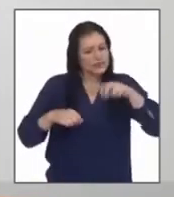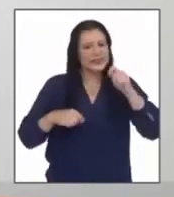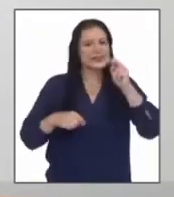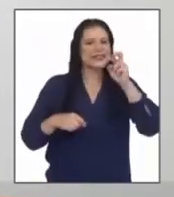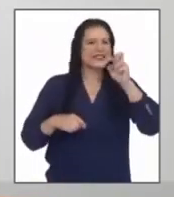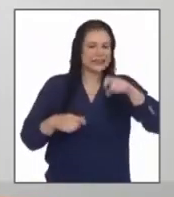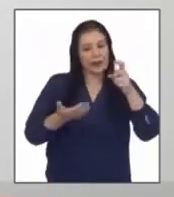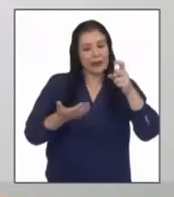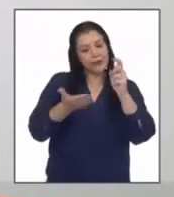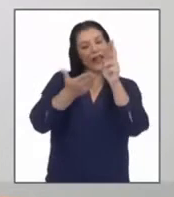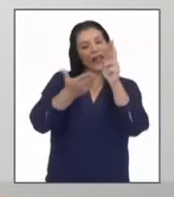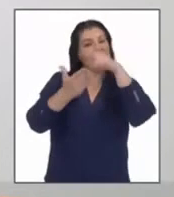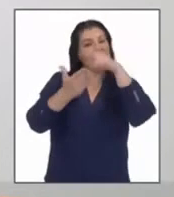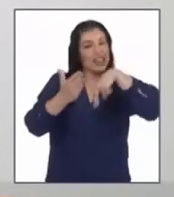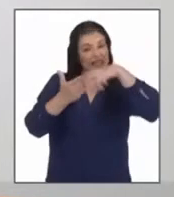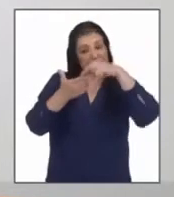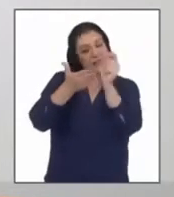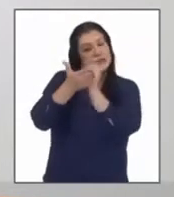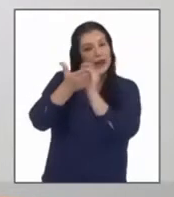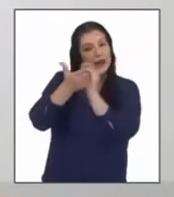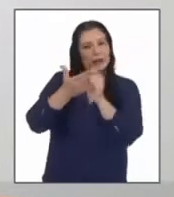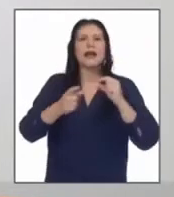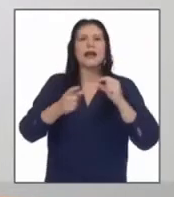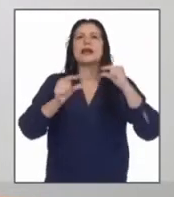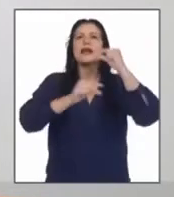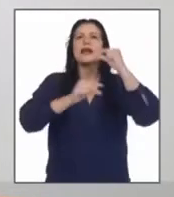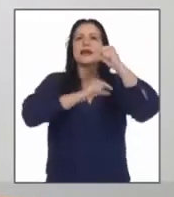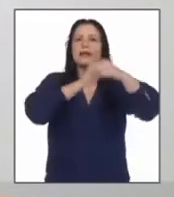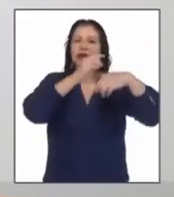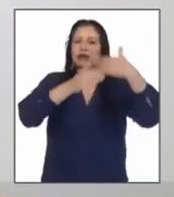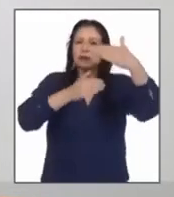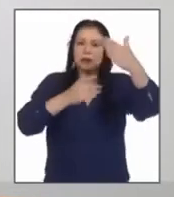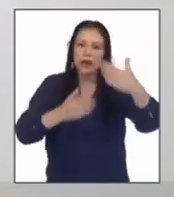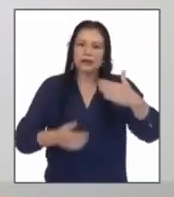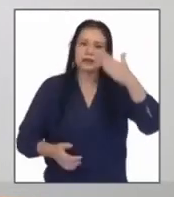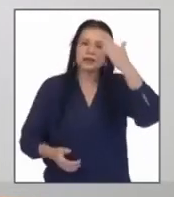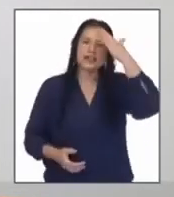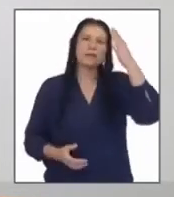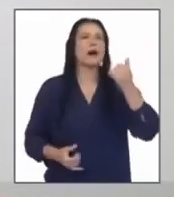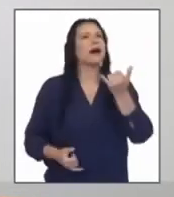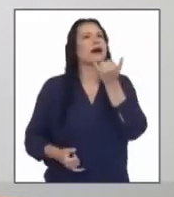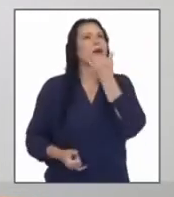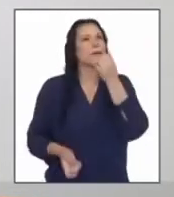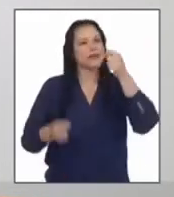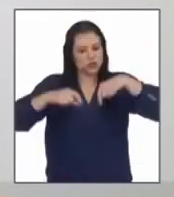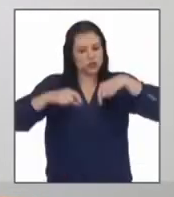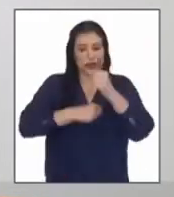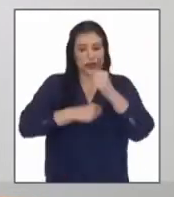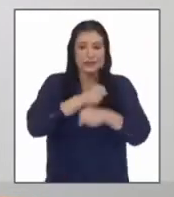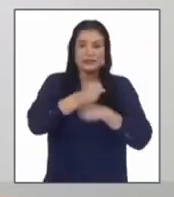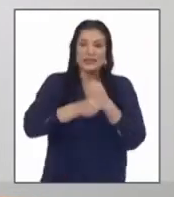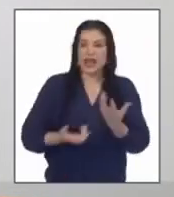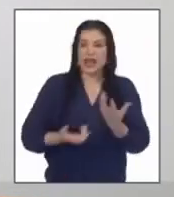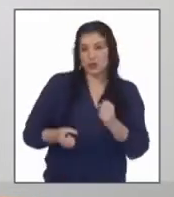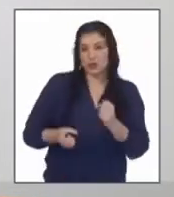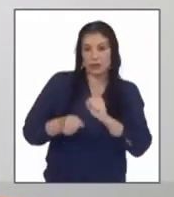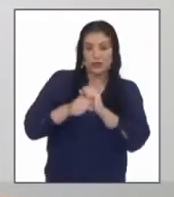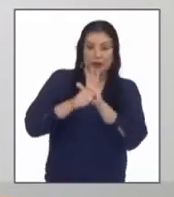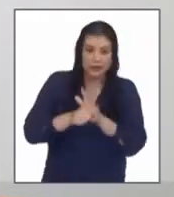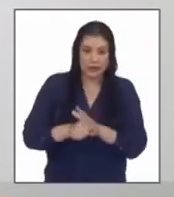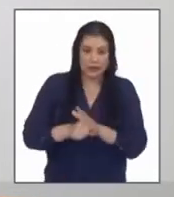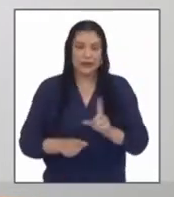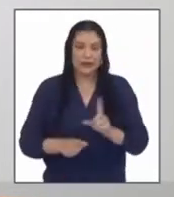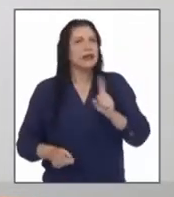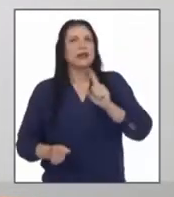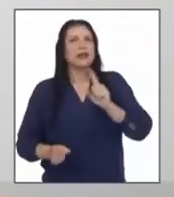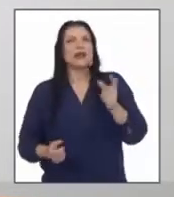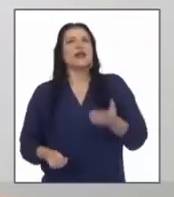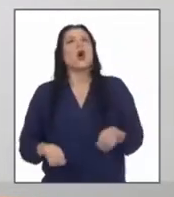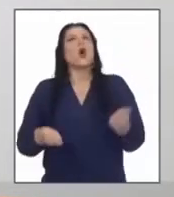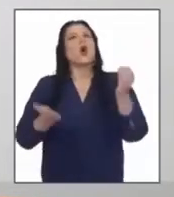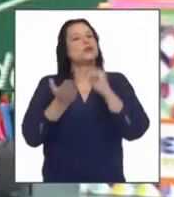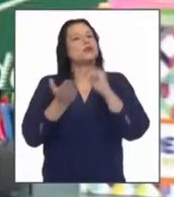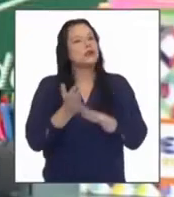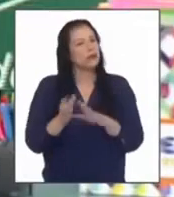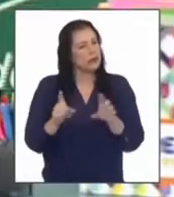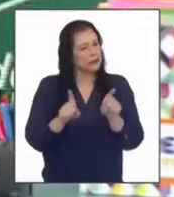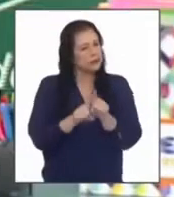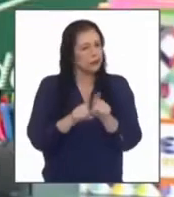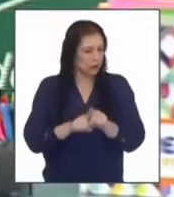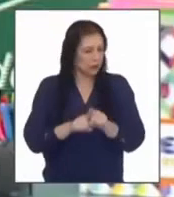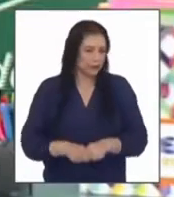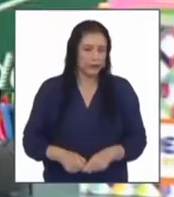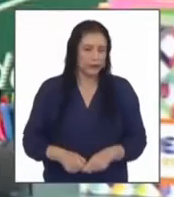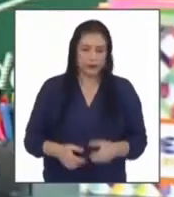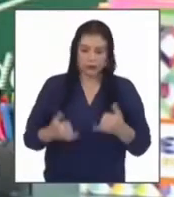nuestras generaciones posteriores sepan cómo vivimos en este tiempo y no tengan que repetirlo